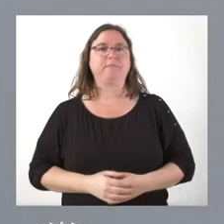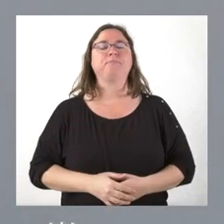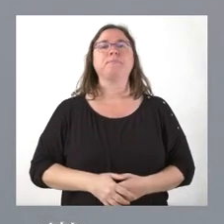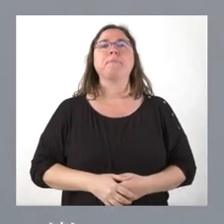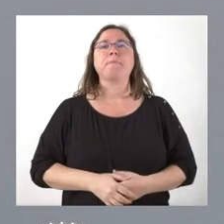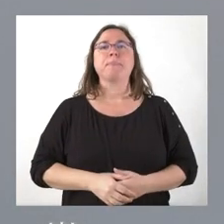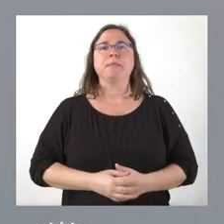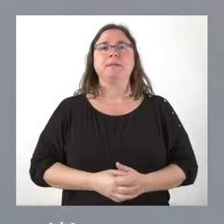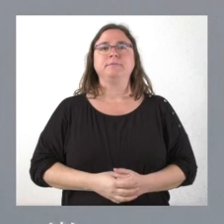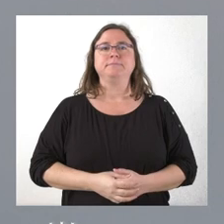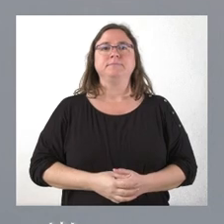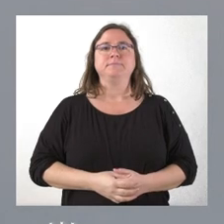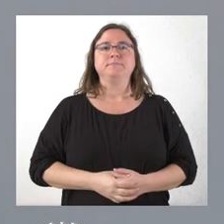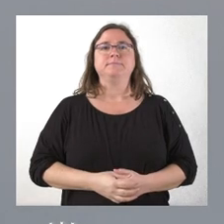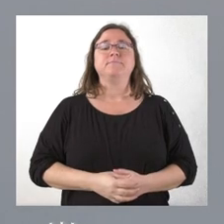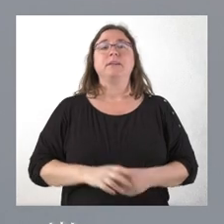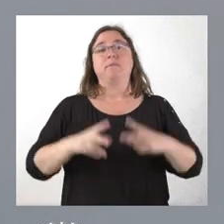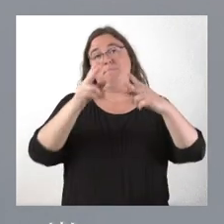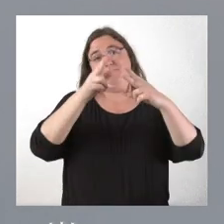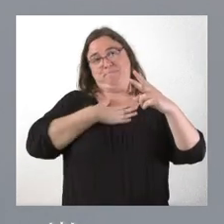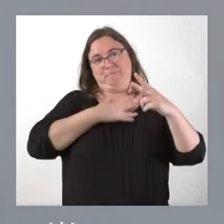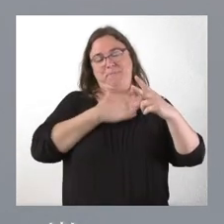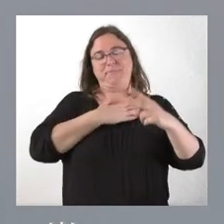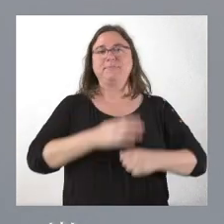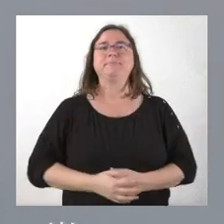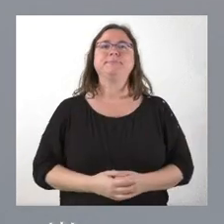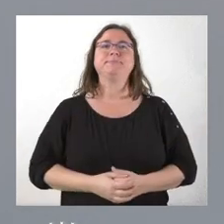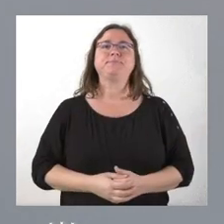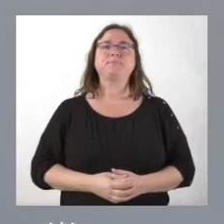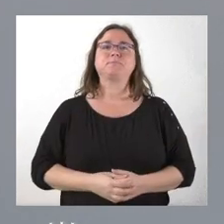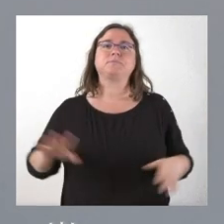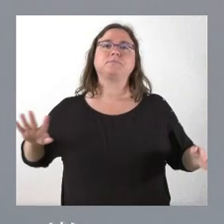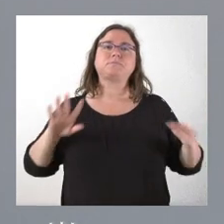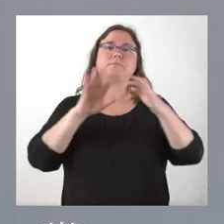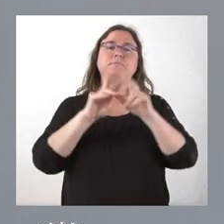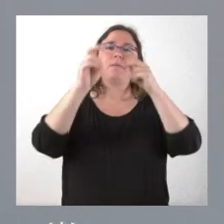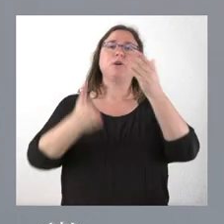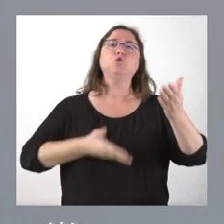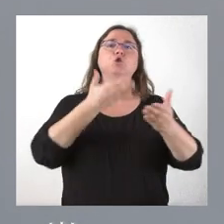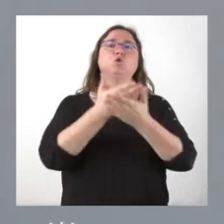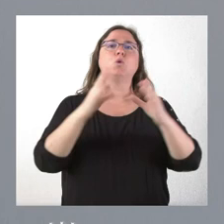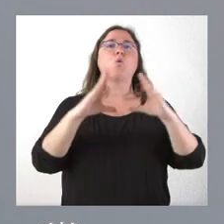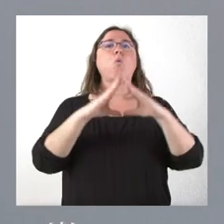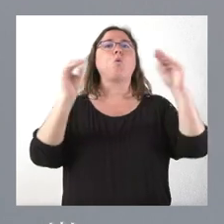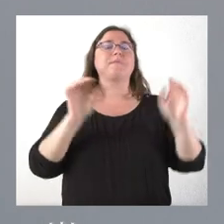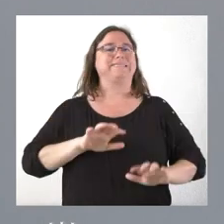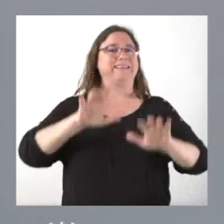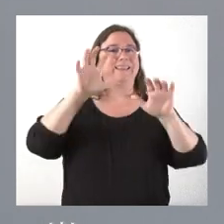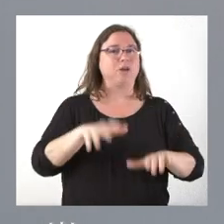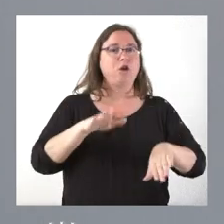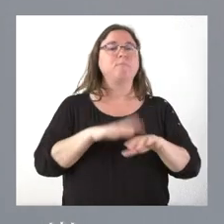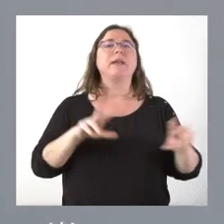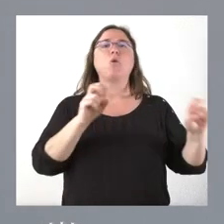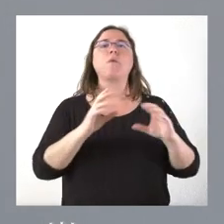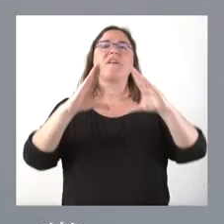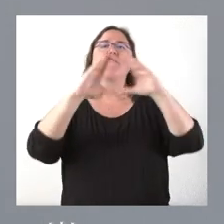las preguntas. Las primeras fueron para mí. En relación con la solicitud que ha hecho la Universidad de León para la nueva Facultad de